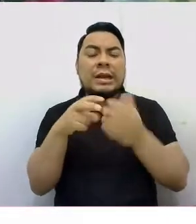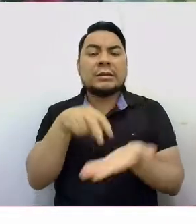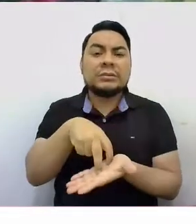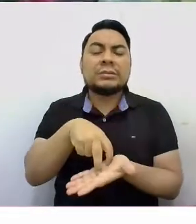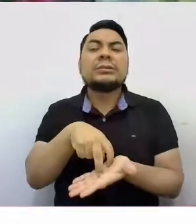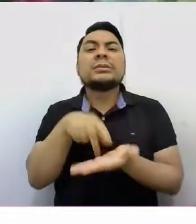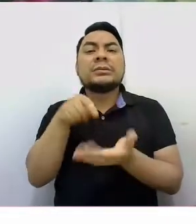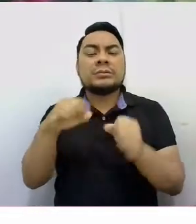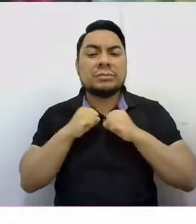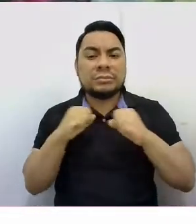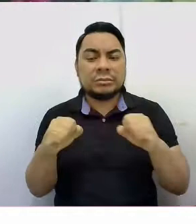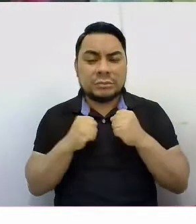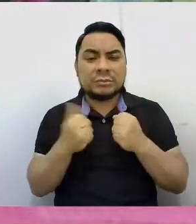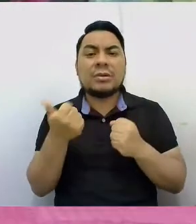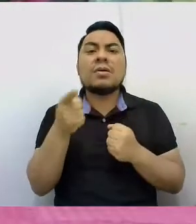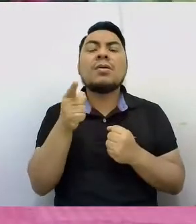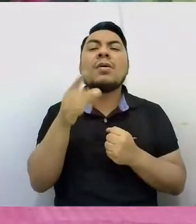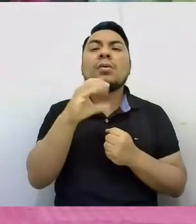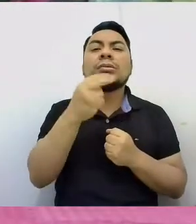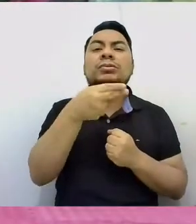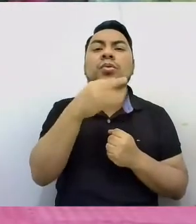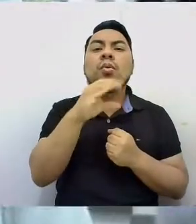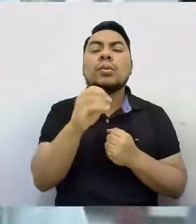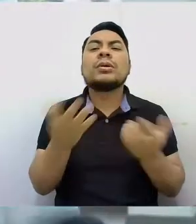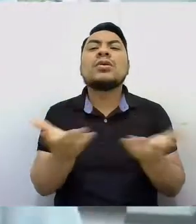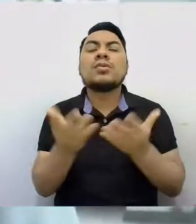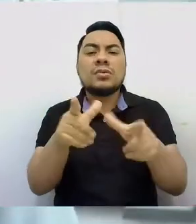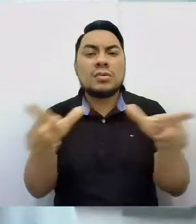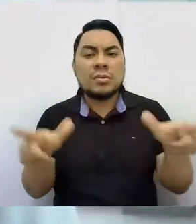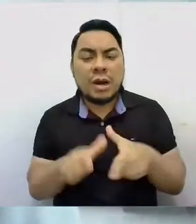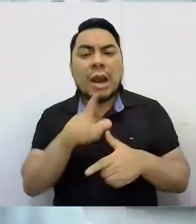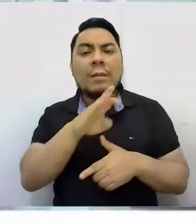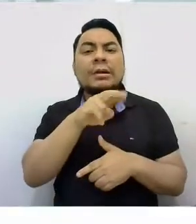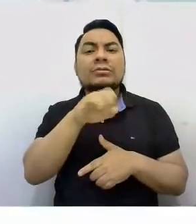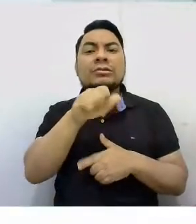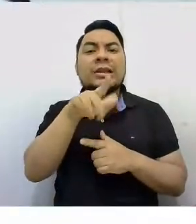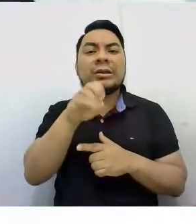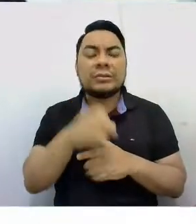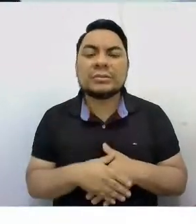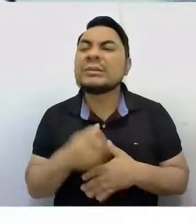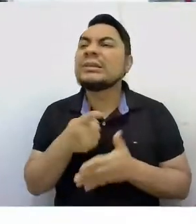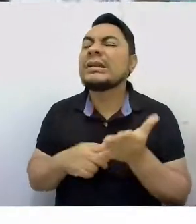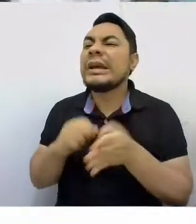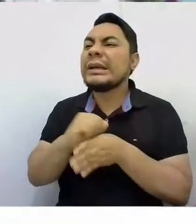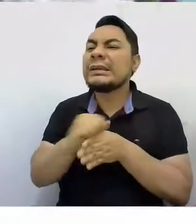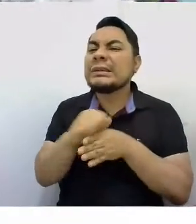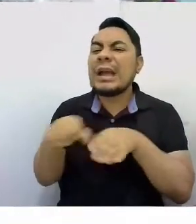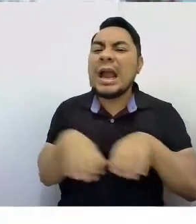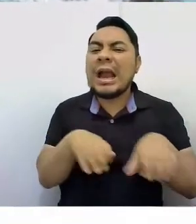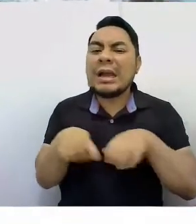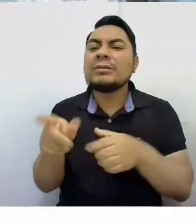Polideportivo Conchucos, ubicado en Barrios Altos. ¿Qué ejercicio les gusta más hacer para mostrar? ver.